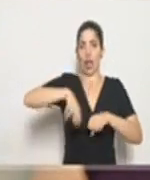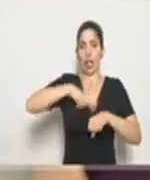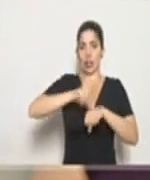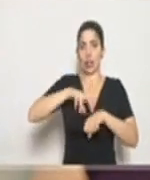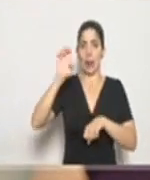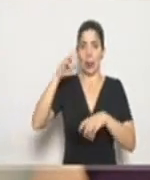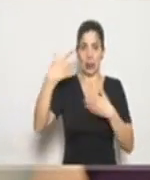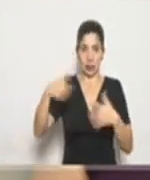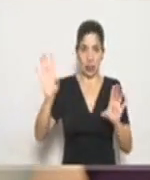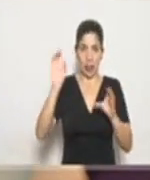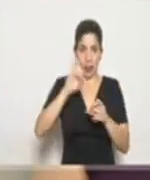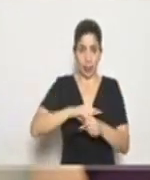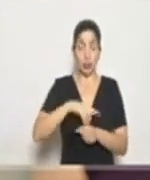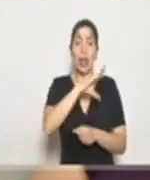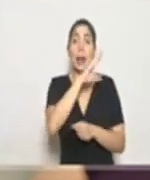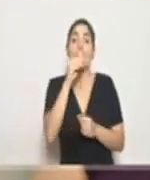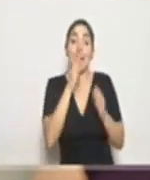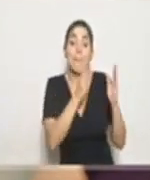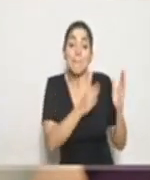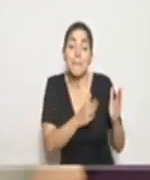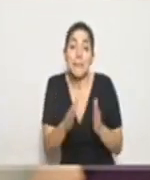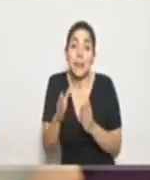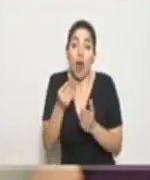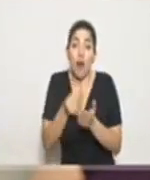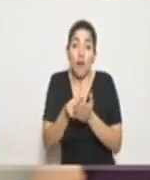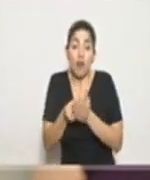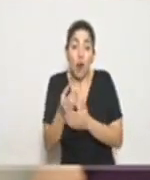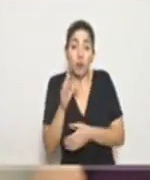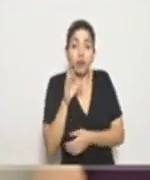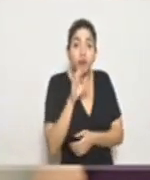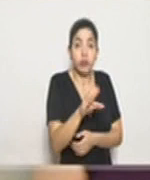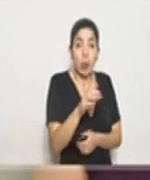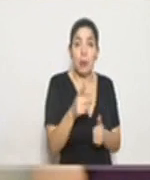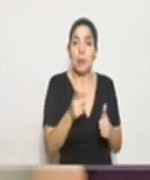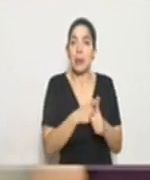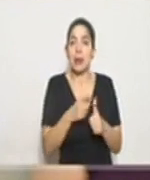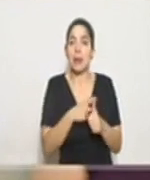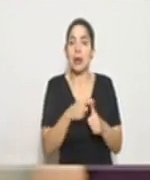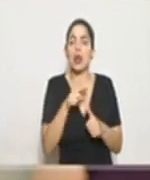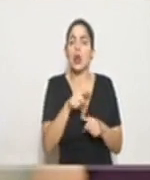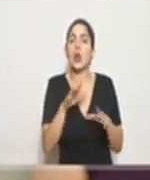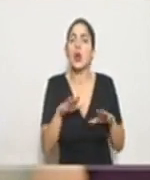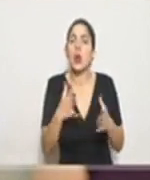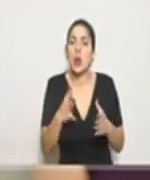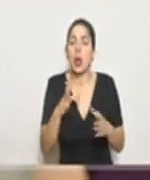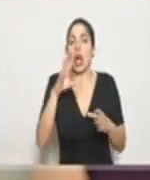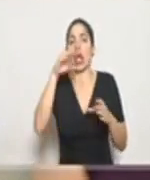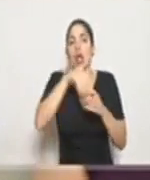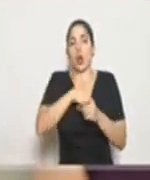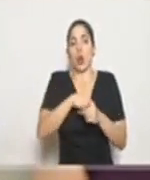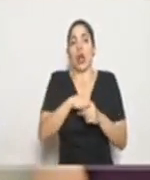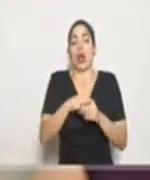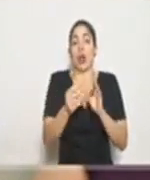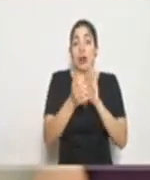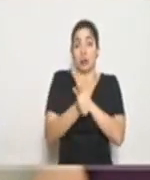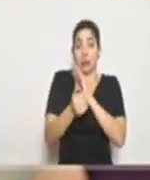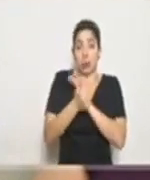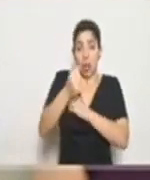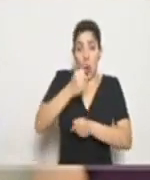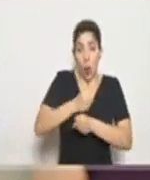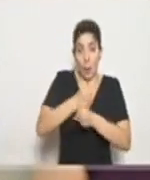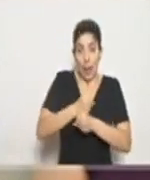y el plan de inversión para estos fondos en primera instancia incluye la ampliación de las capacidades